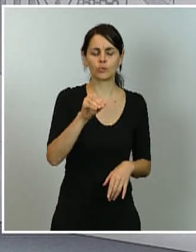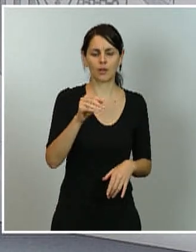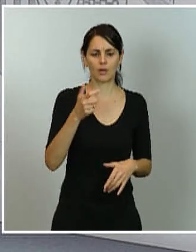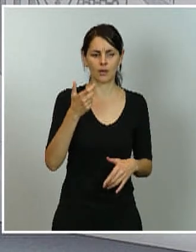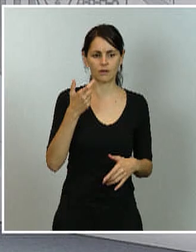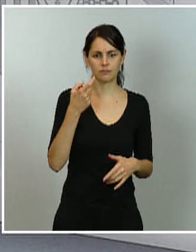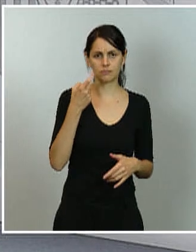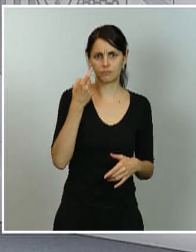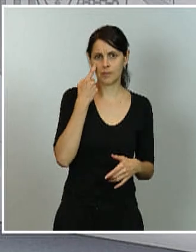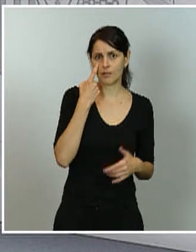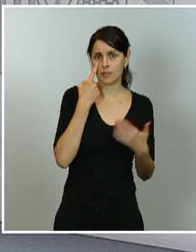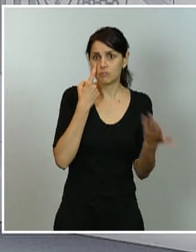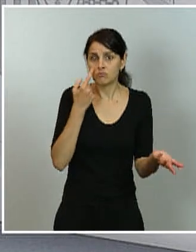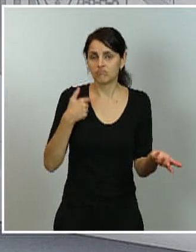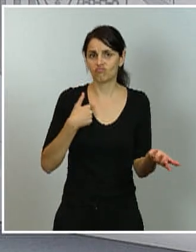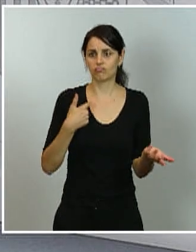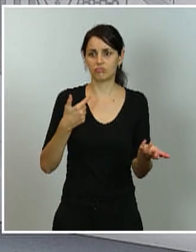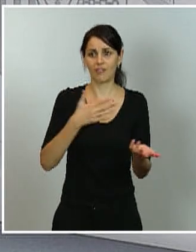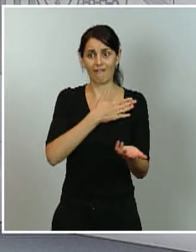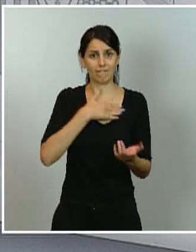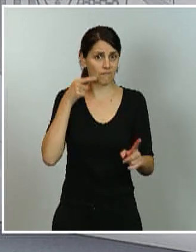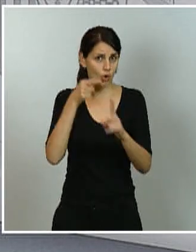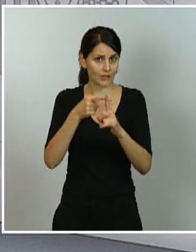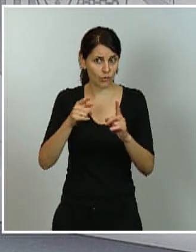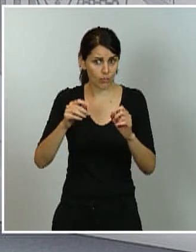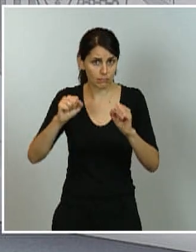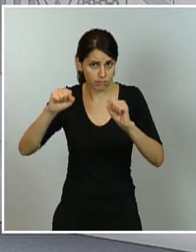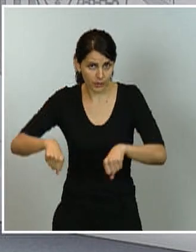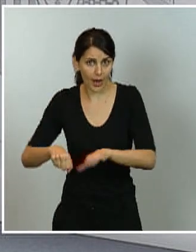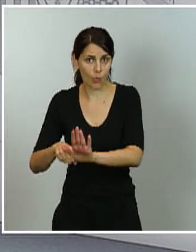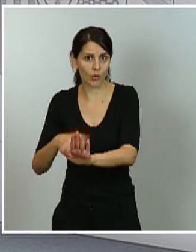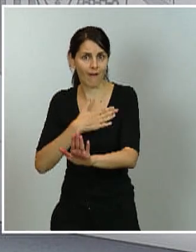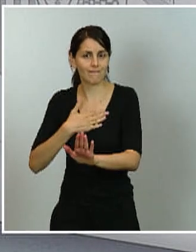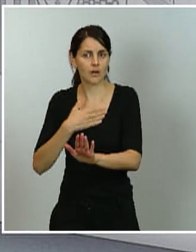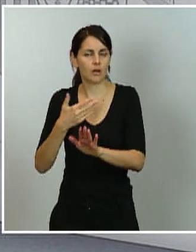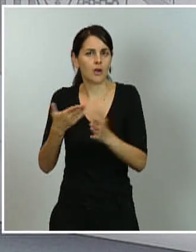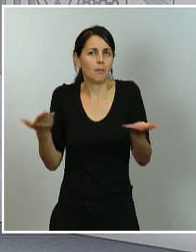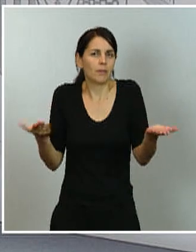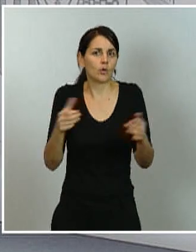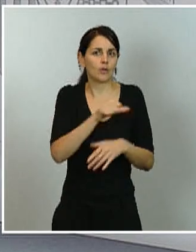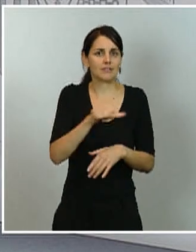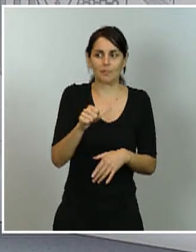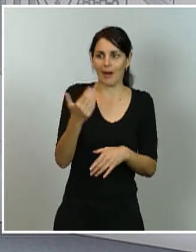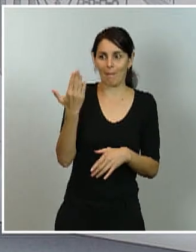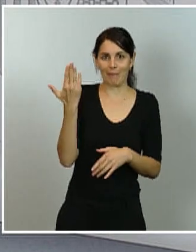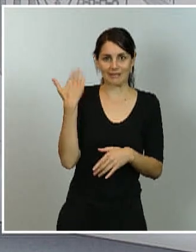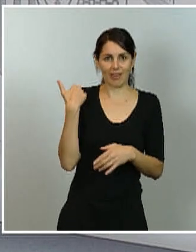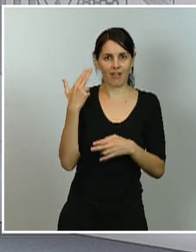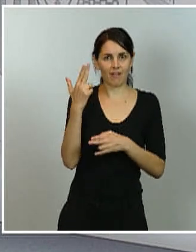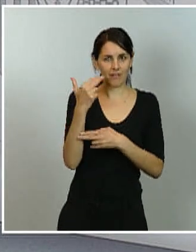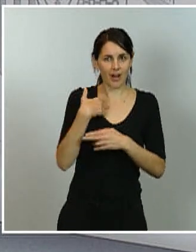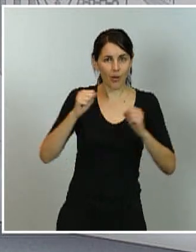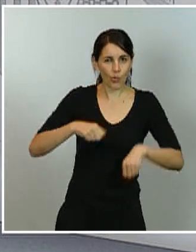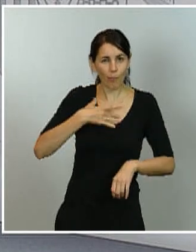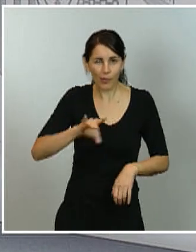solución llegar a este acuerdo, ¿considera que se podría haber llegado a este acuerdo el viernes pasado y hemos perdido unos días que igual eran